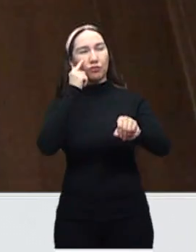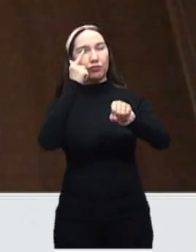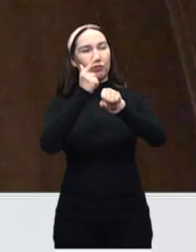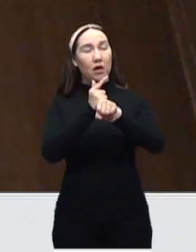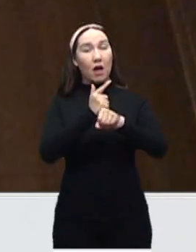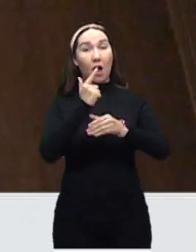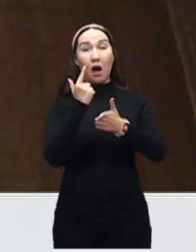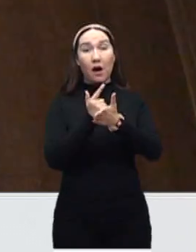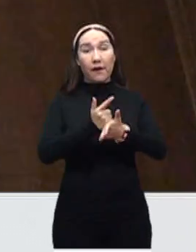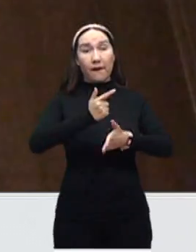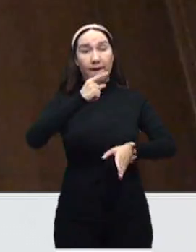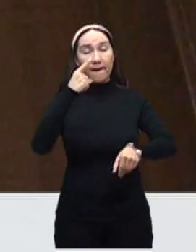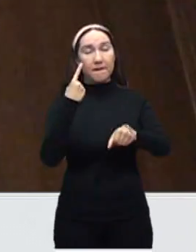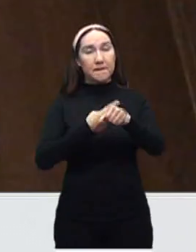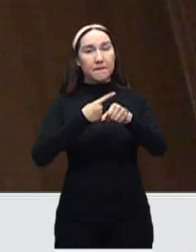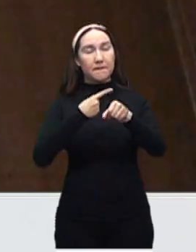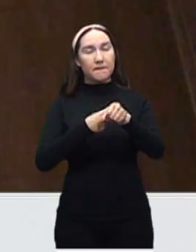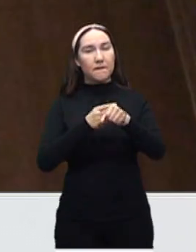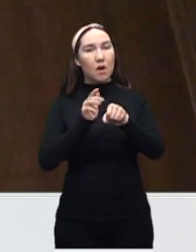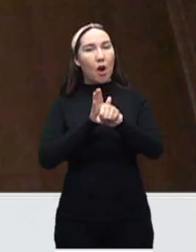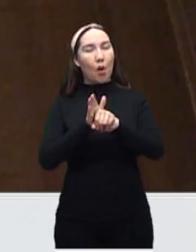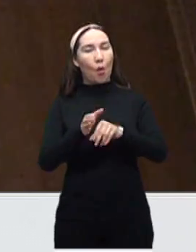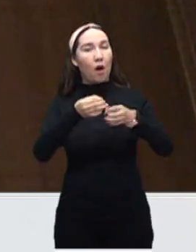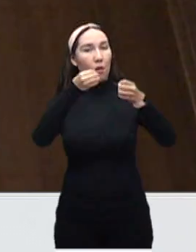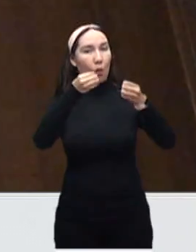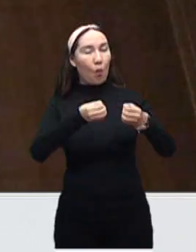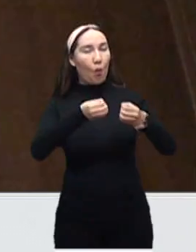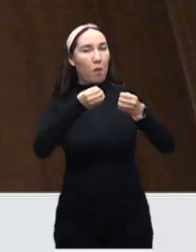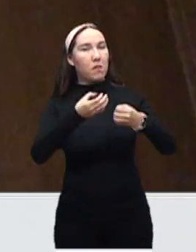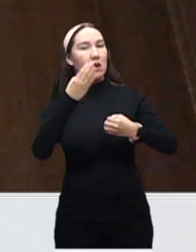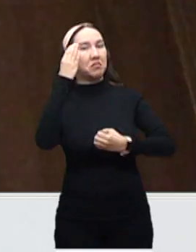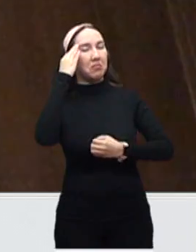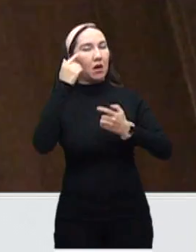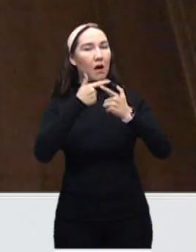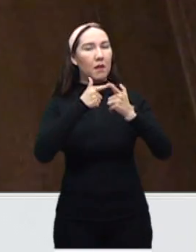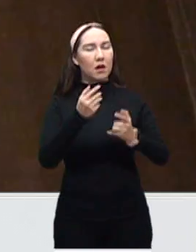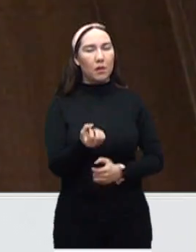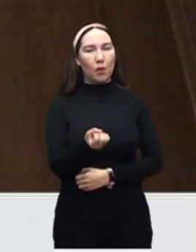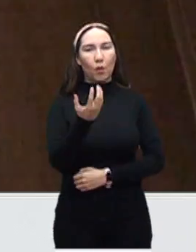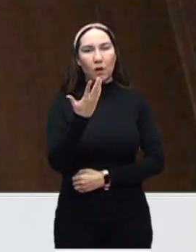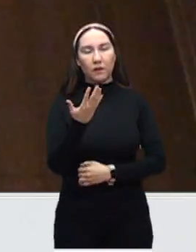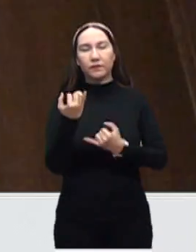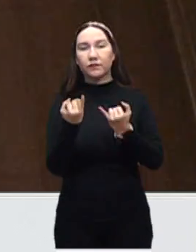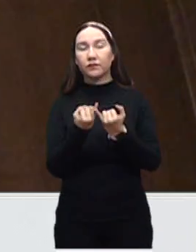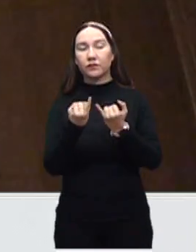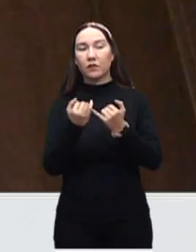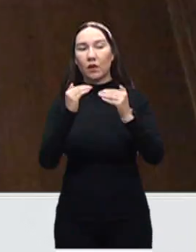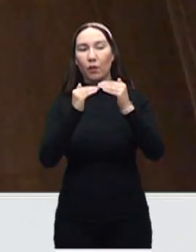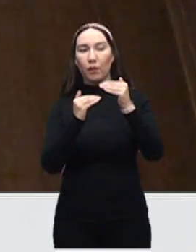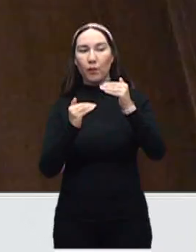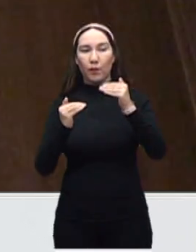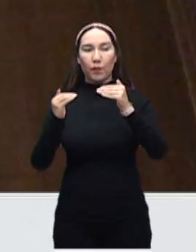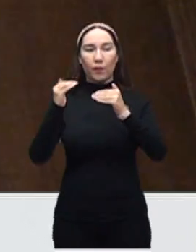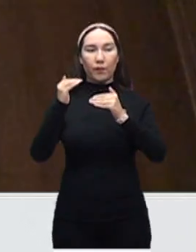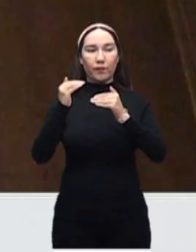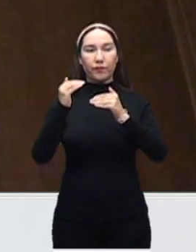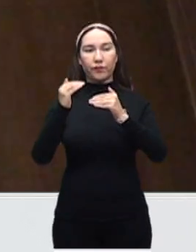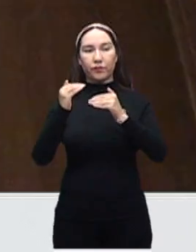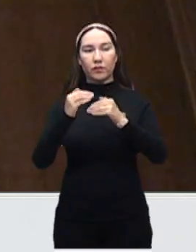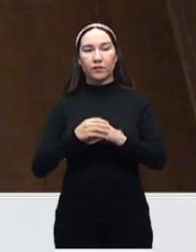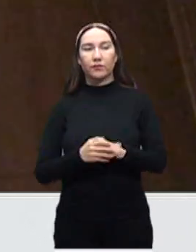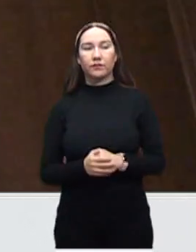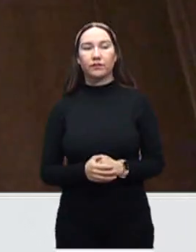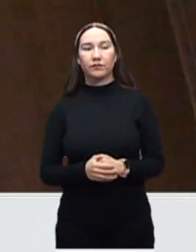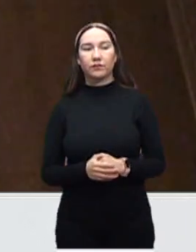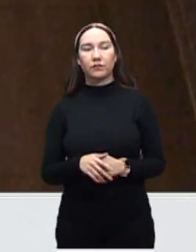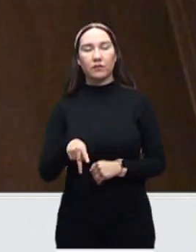enfermedad, la capacidad que tenemos para atender a la población y, sin duda, la tendencia que se va generando a través del tiempo. Pero, ¿por